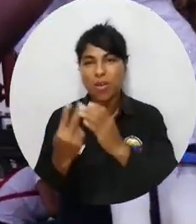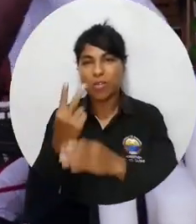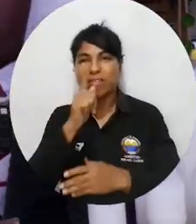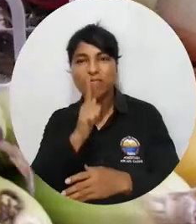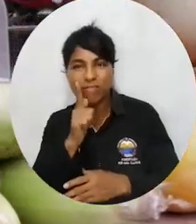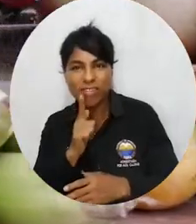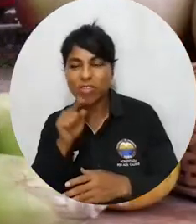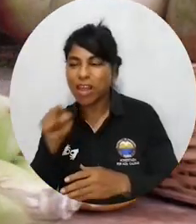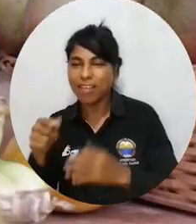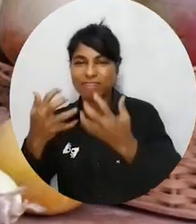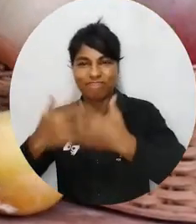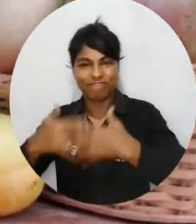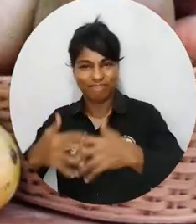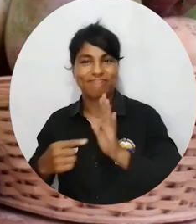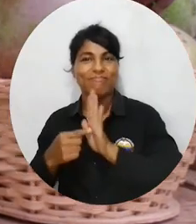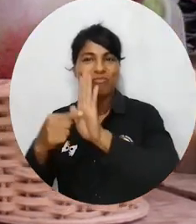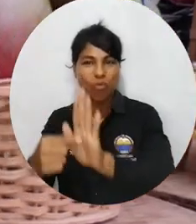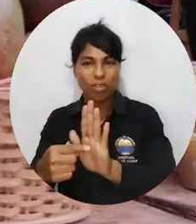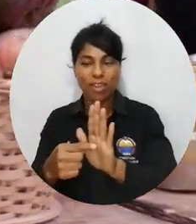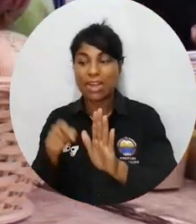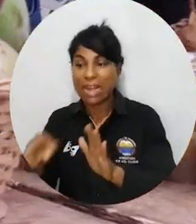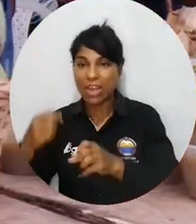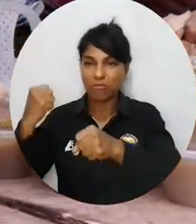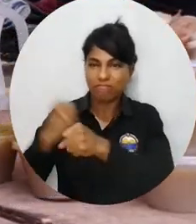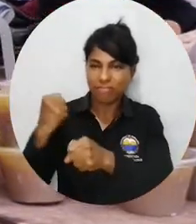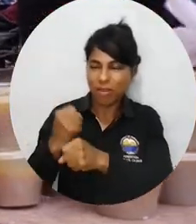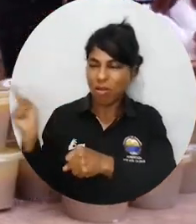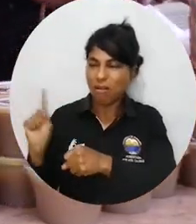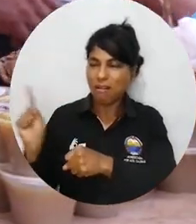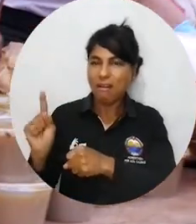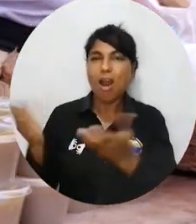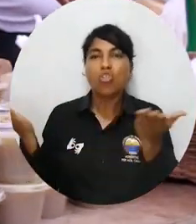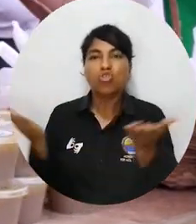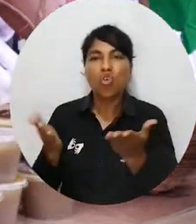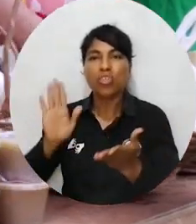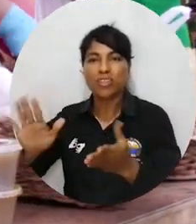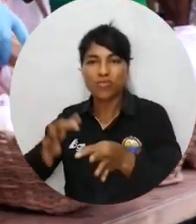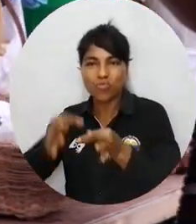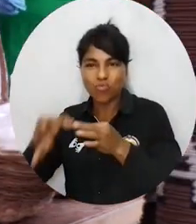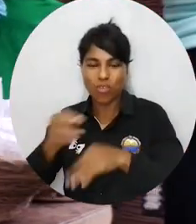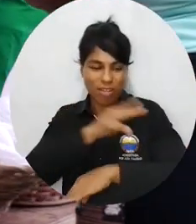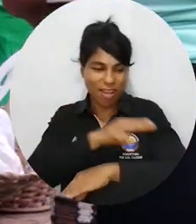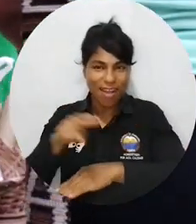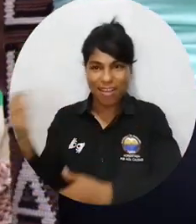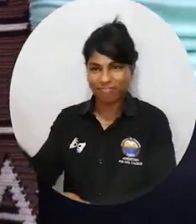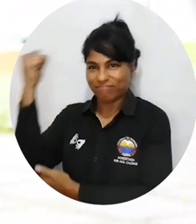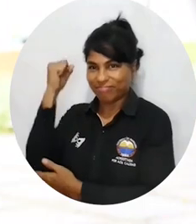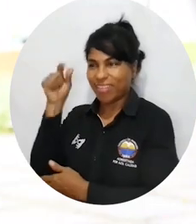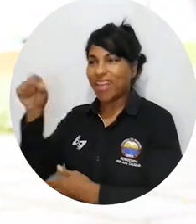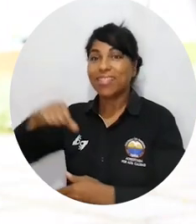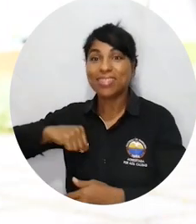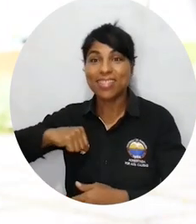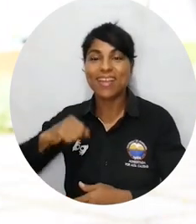beneficiarias, mostrándose como una unidad productiva. Así ha sido el trabajo realizado en San Sebastián de Buenavista, con tres agremiaciones.